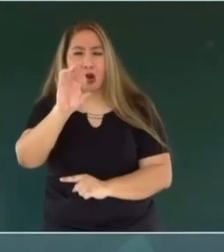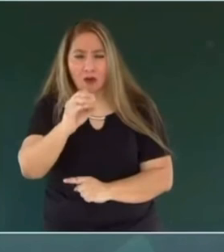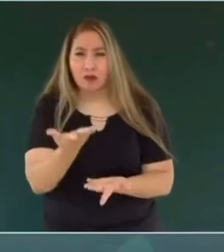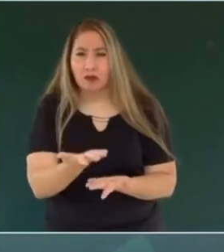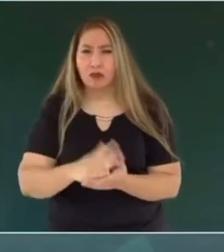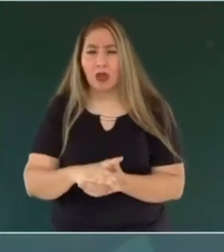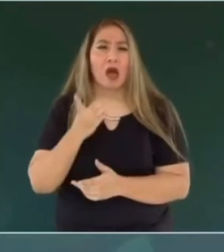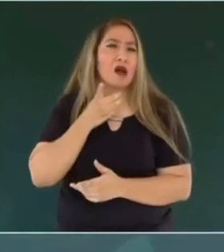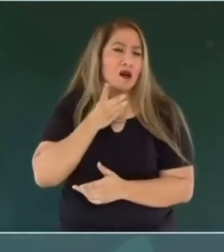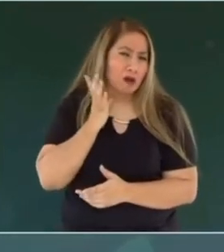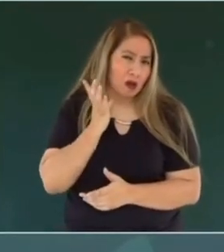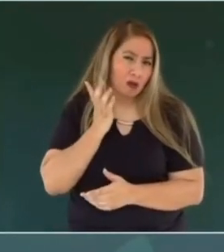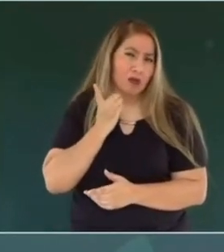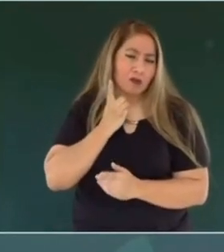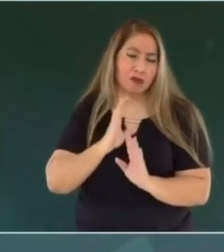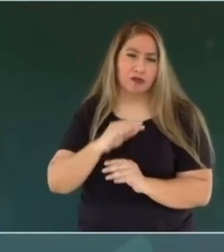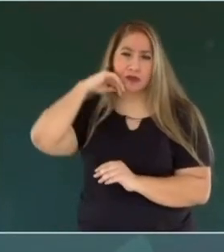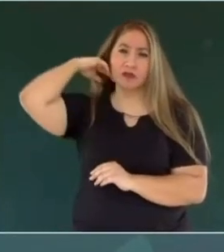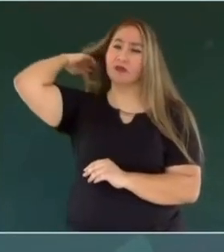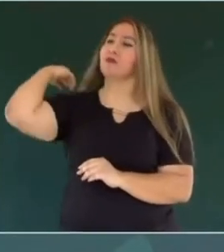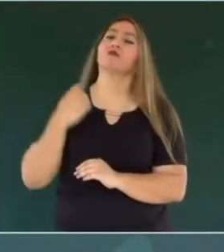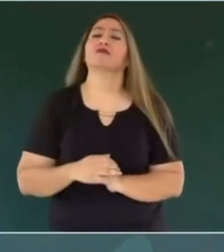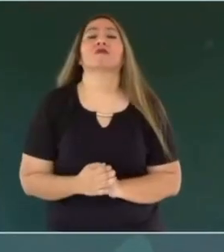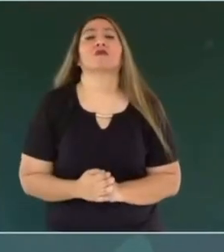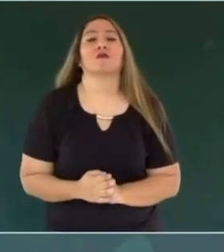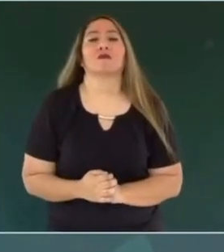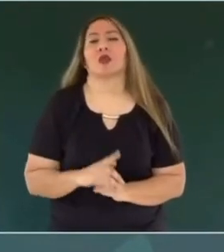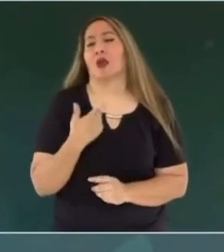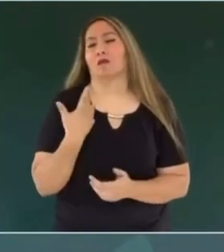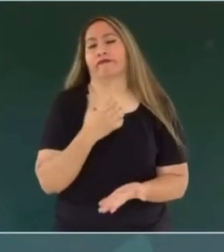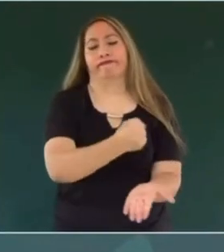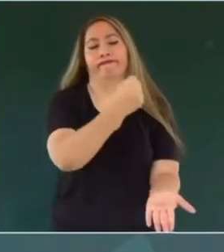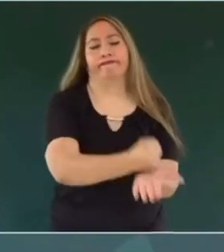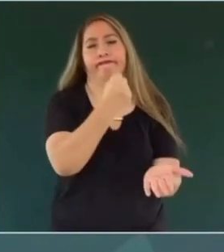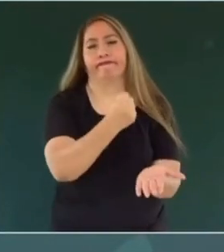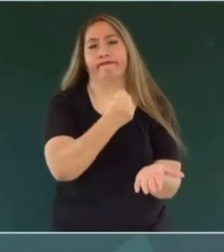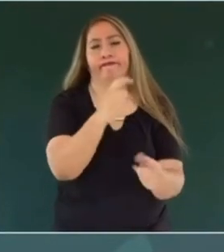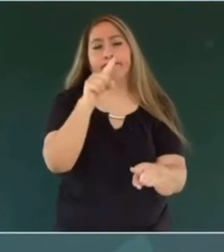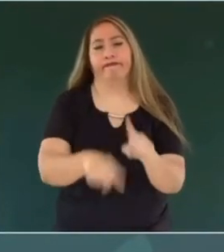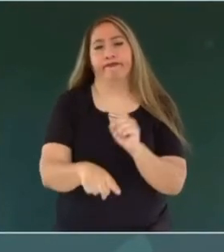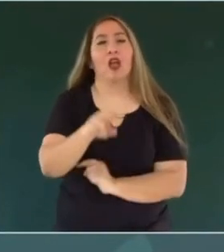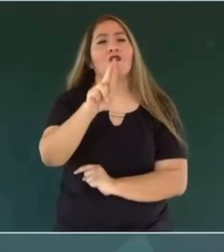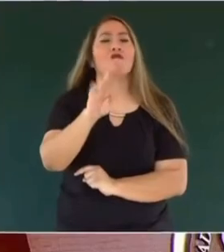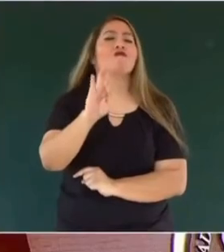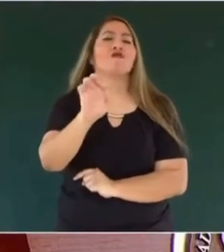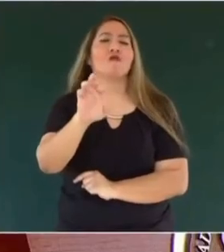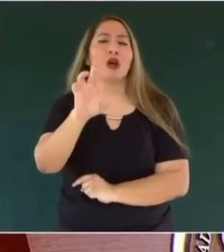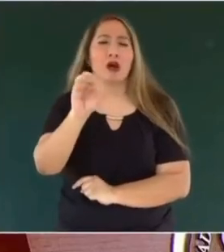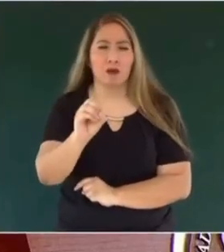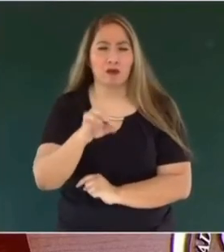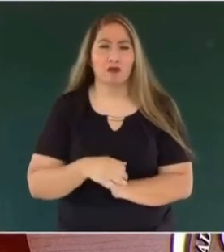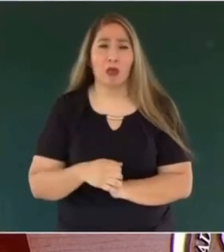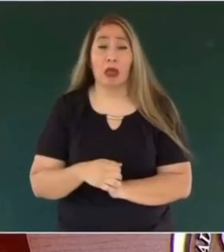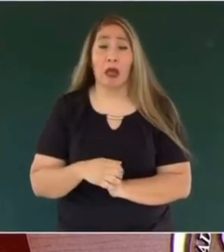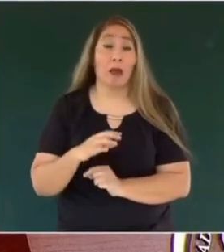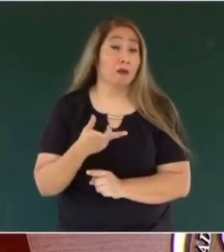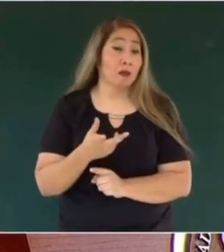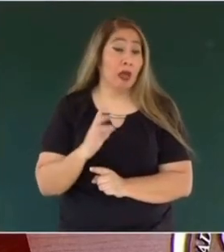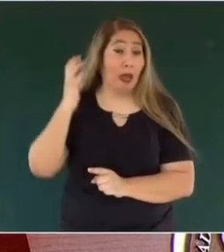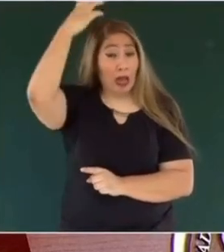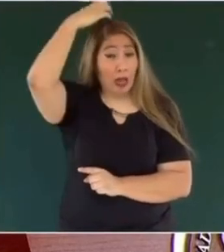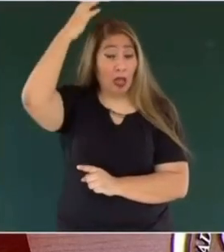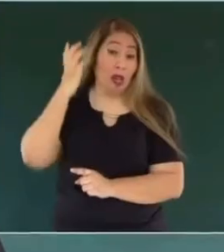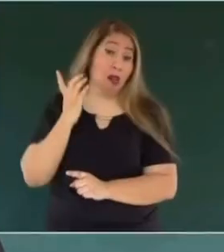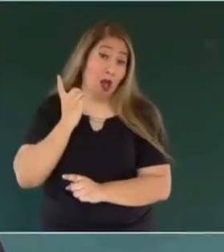La Cámara de Diputados aprueba el desafuero. El Congreso local